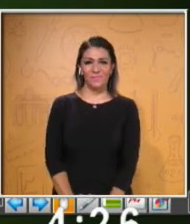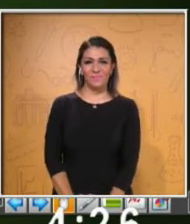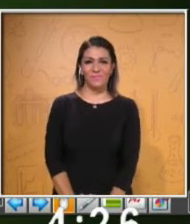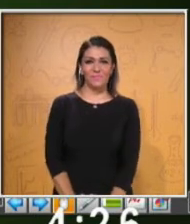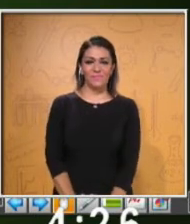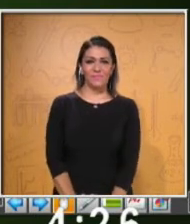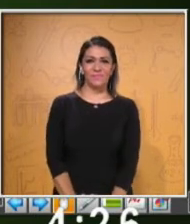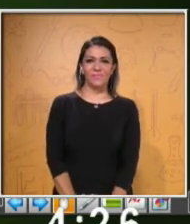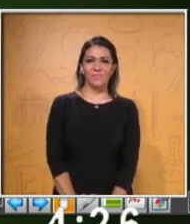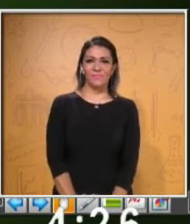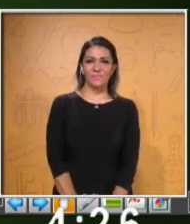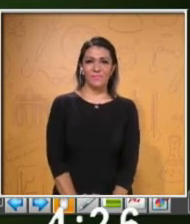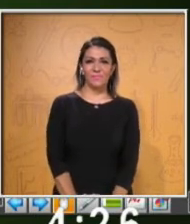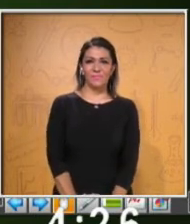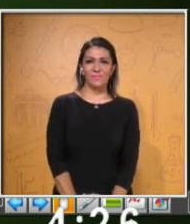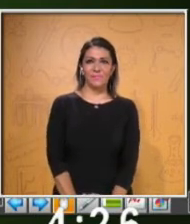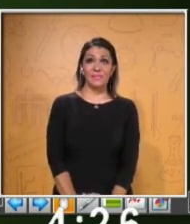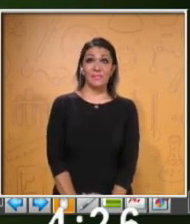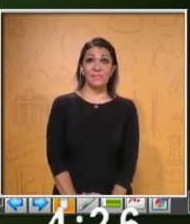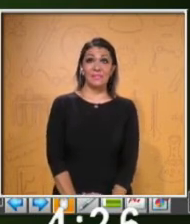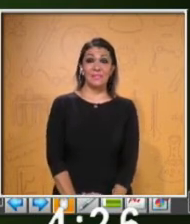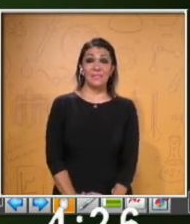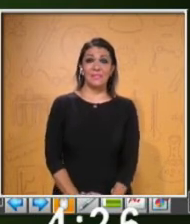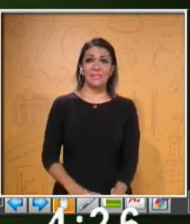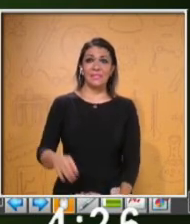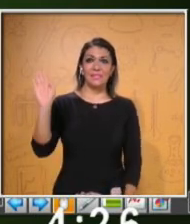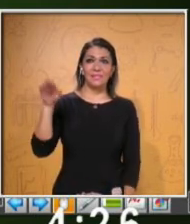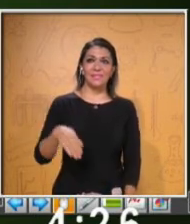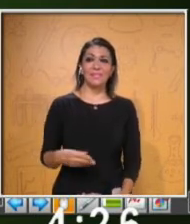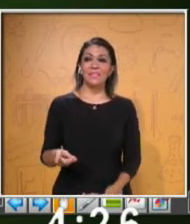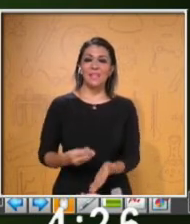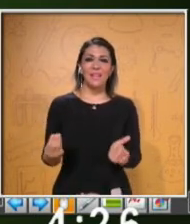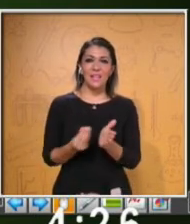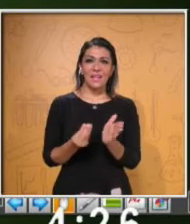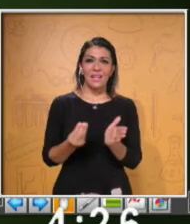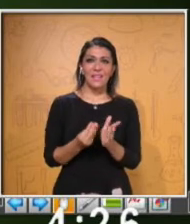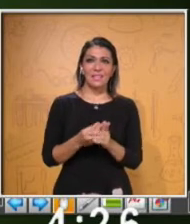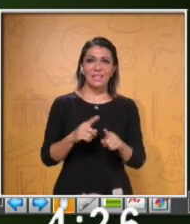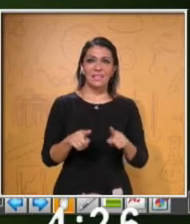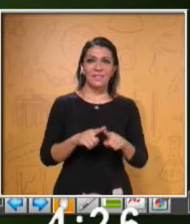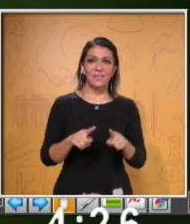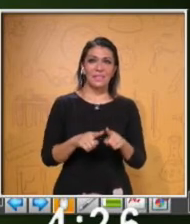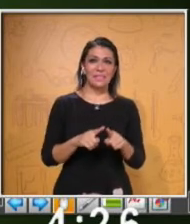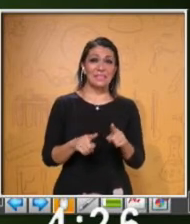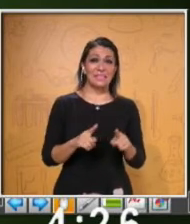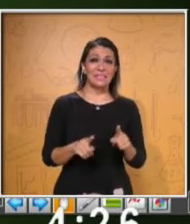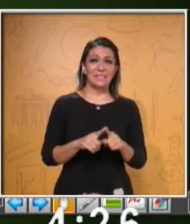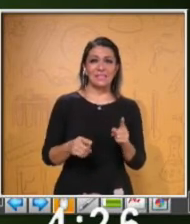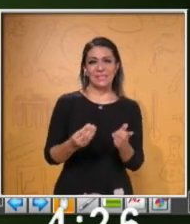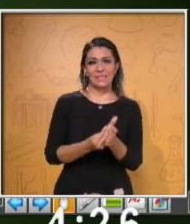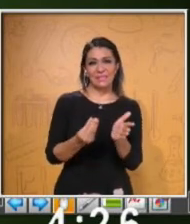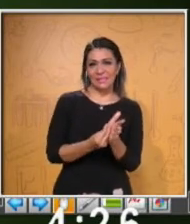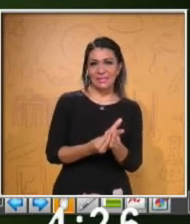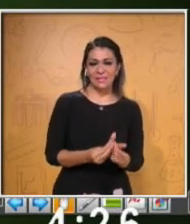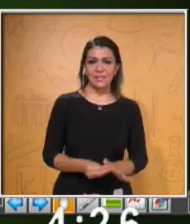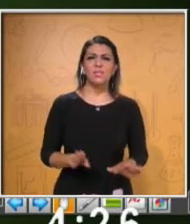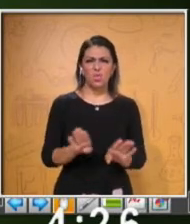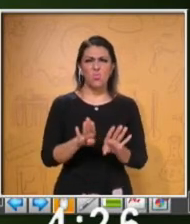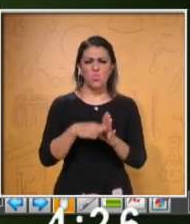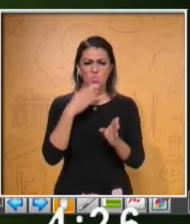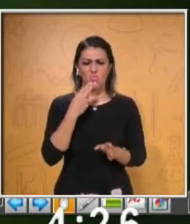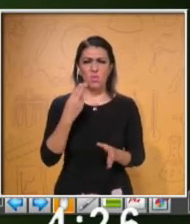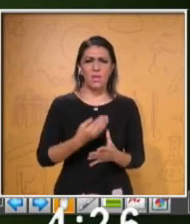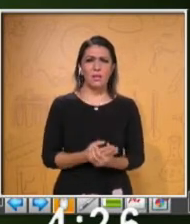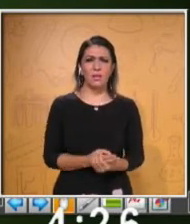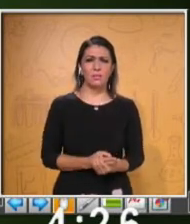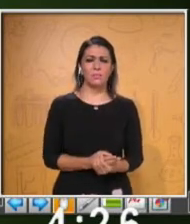Now we are going to classify them. Vamos a clasificarlas. ¿Cómo las podemos utilizar? We have different moments of the